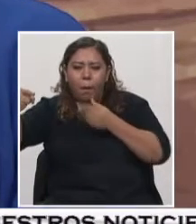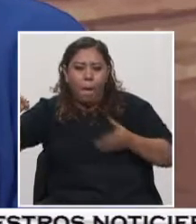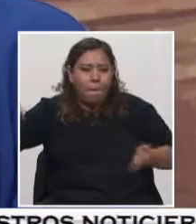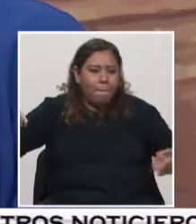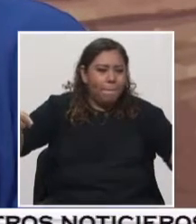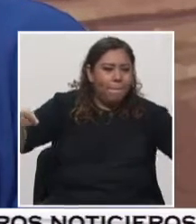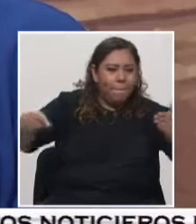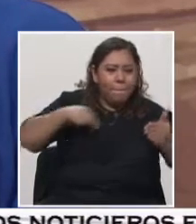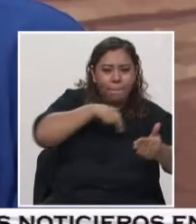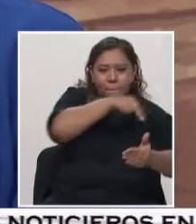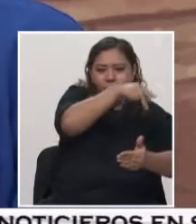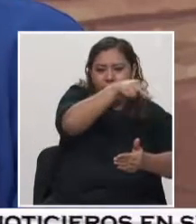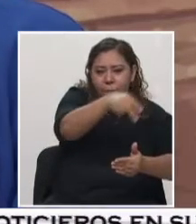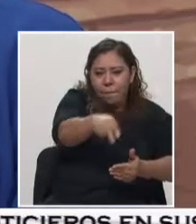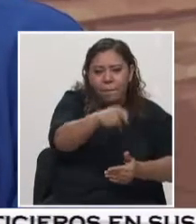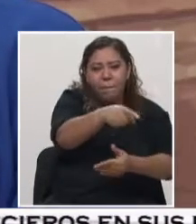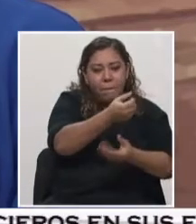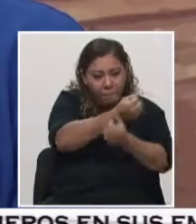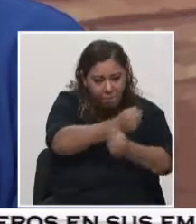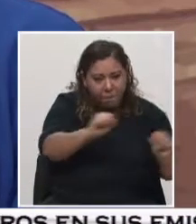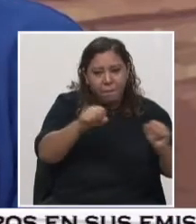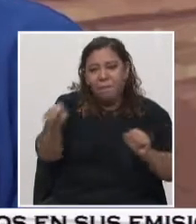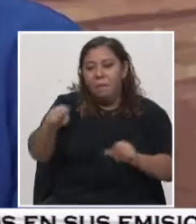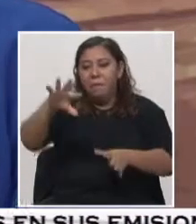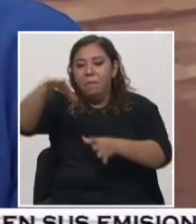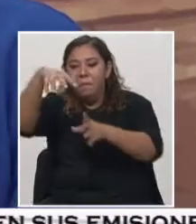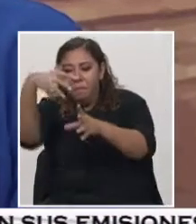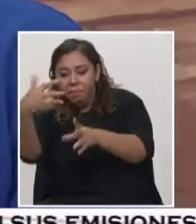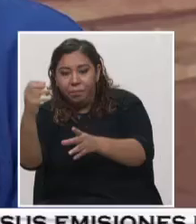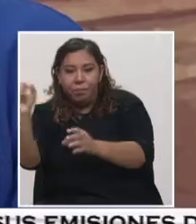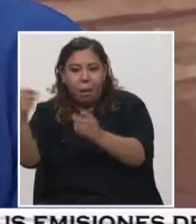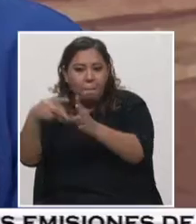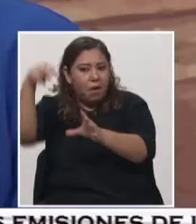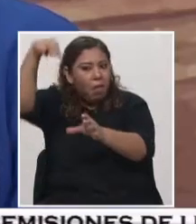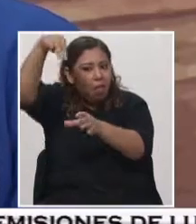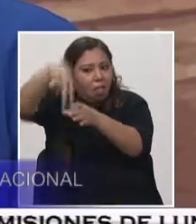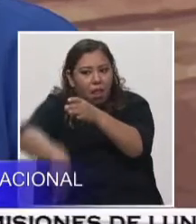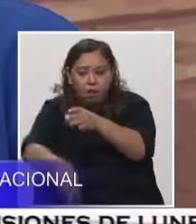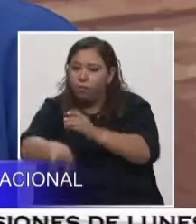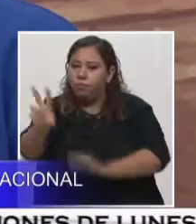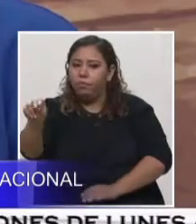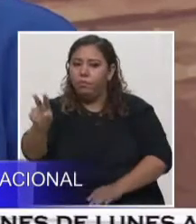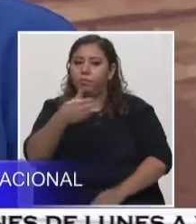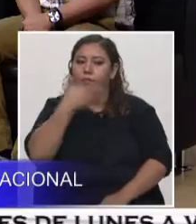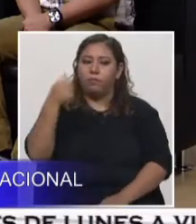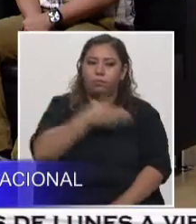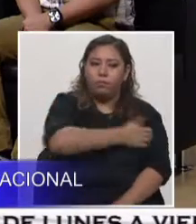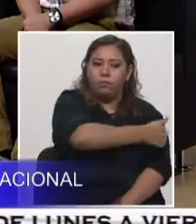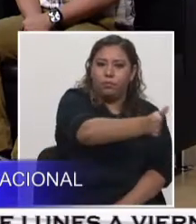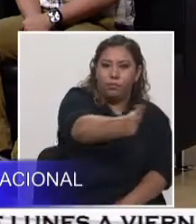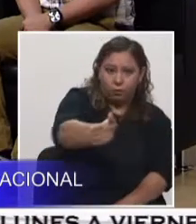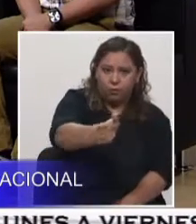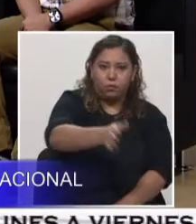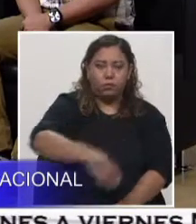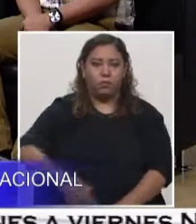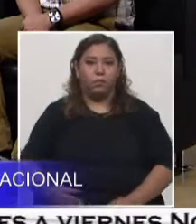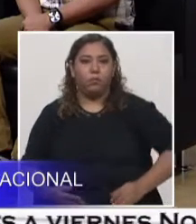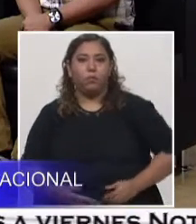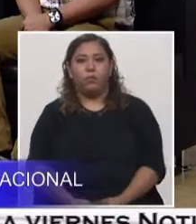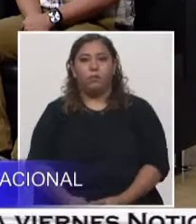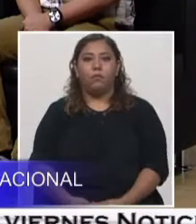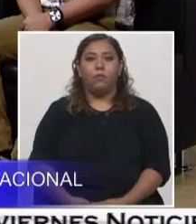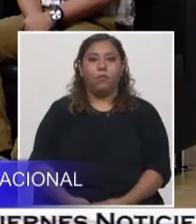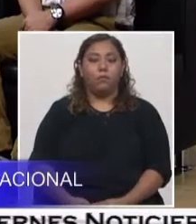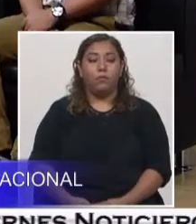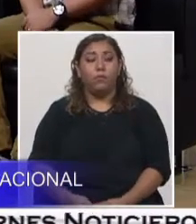que es de suma importancia una herramienta que nos va a ser de mucha utilidad en nuestro trabajo. Y claro, una responsabilidad porque tienen